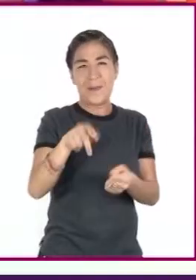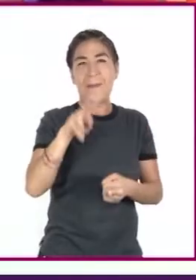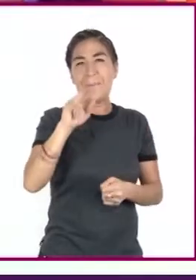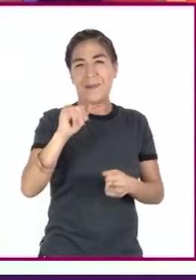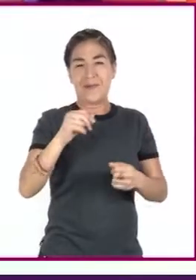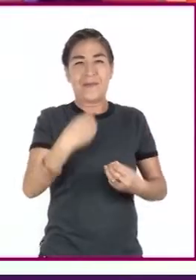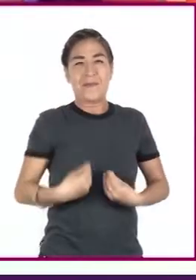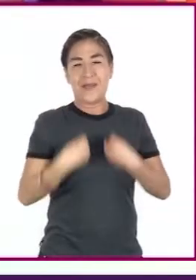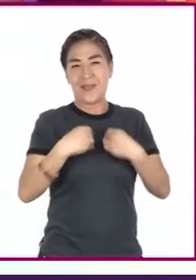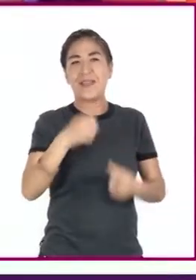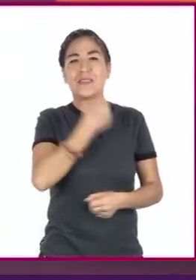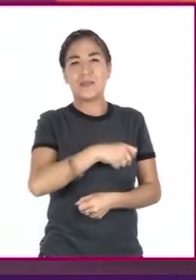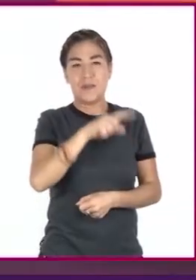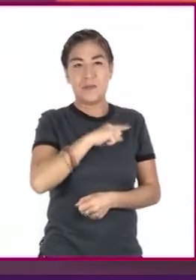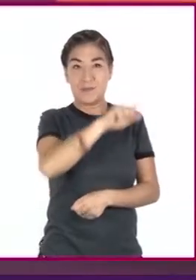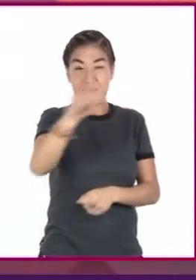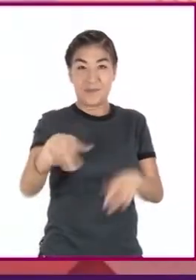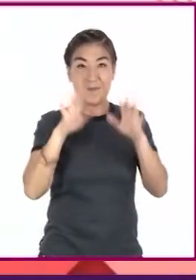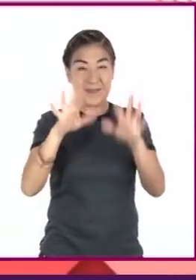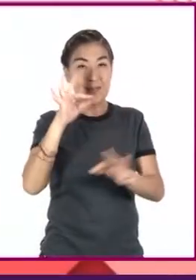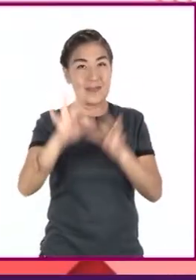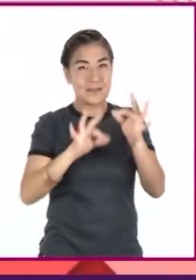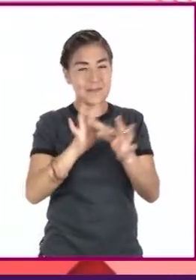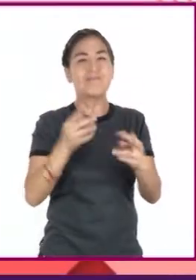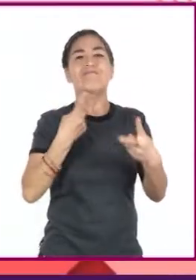y listos? ¡Iniciamos!